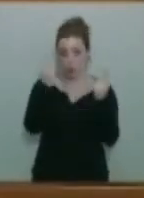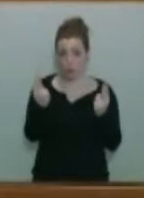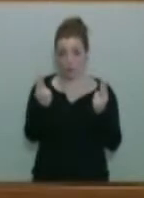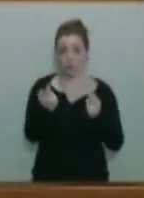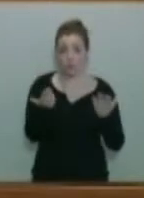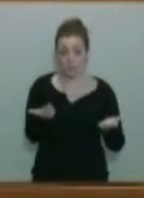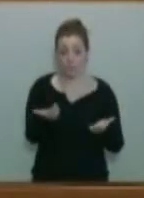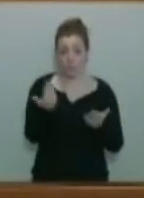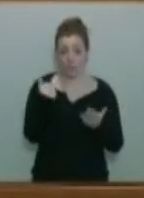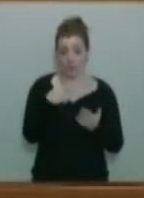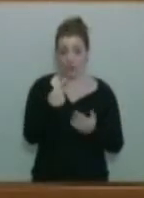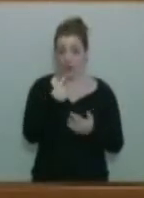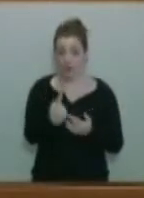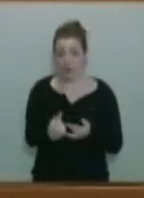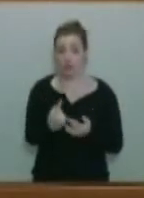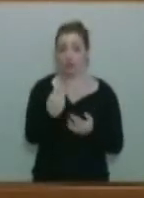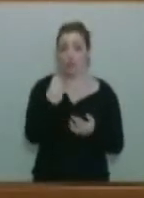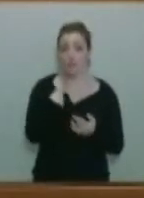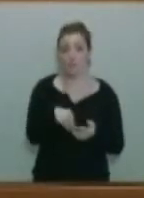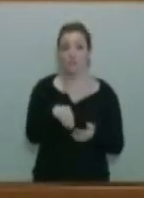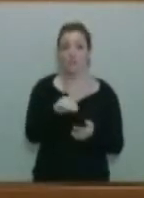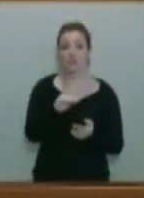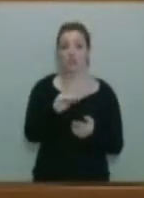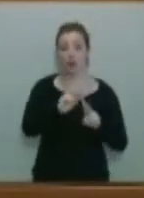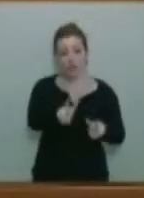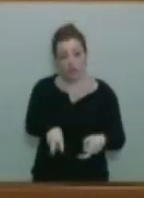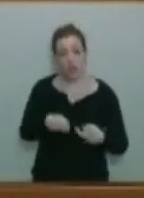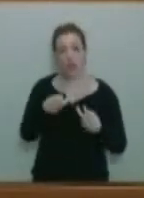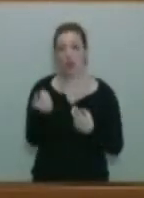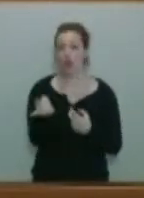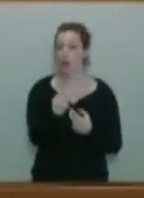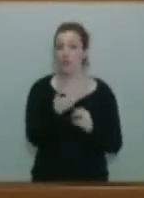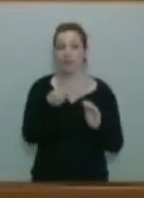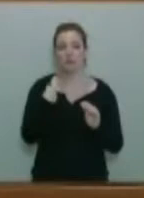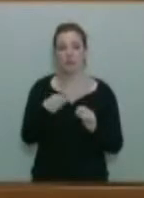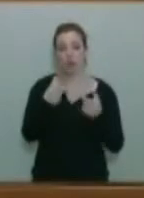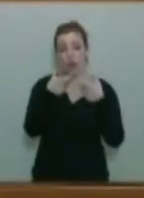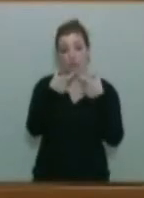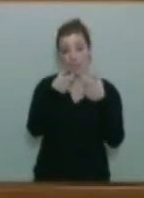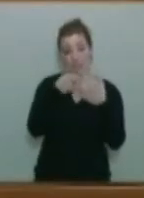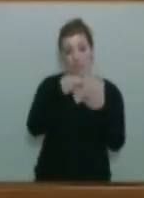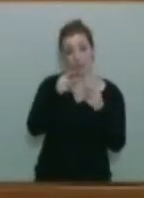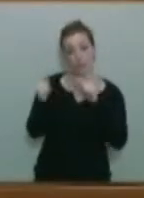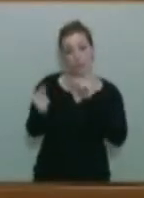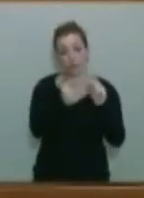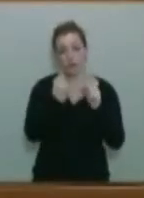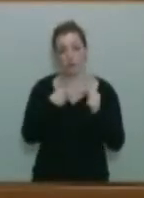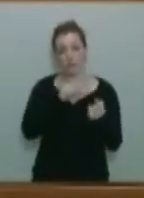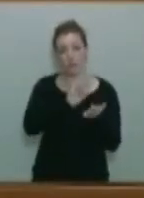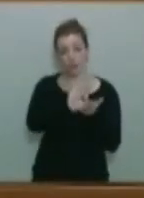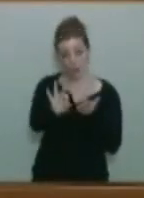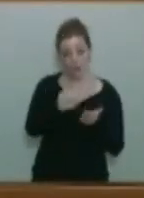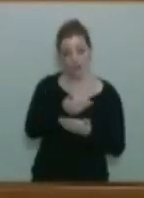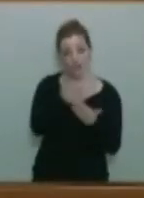en otras ocasiones, la necesidad de una reestructuración no implica discutir el servicio que se presta, sino el instrumento